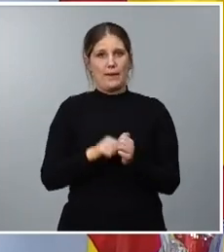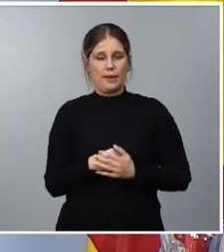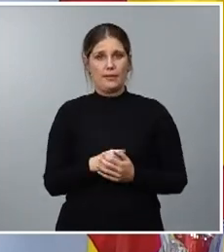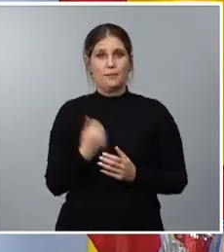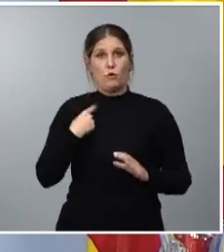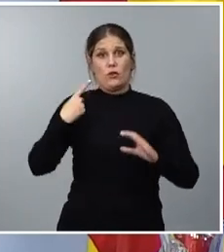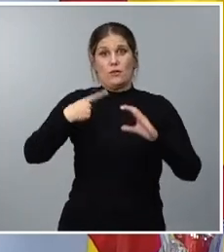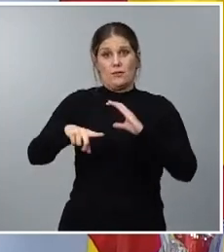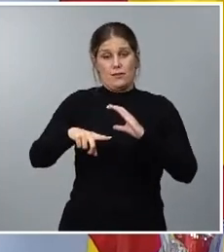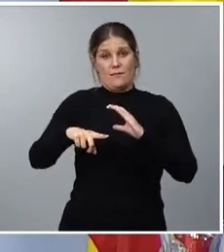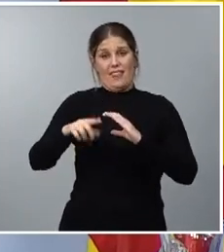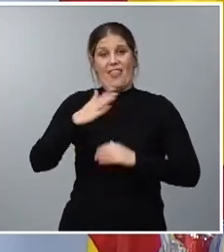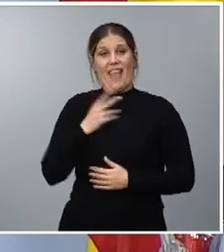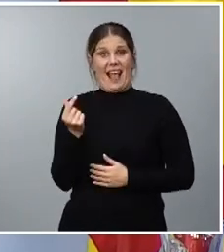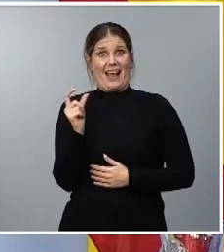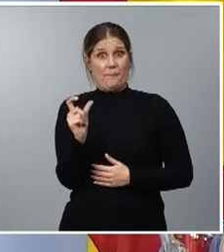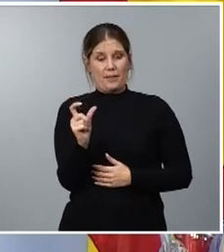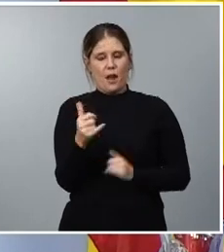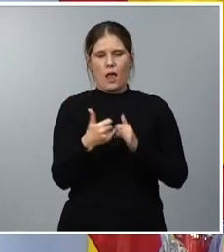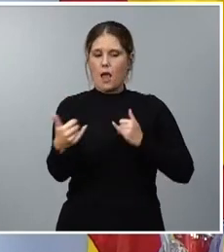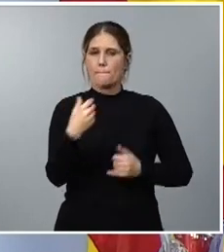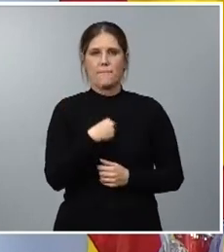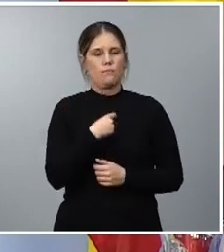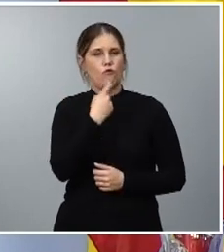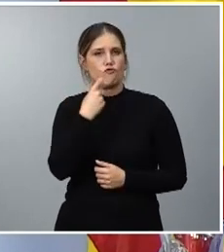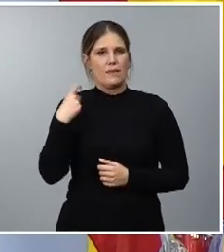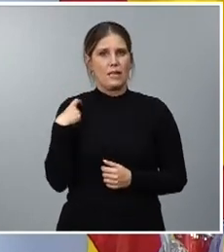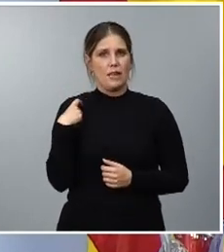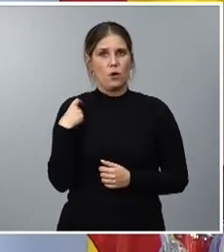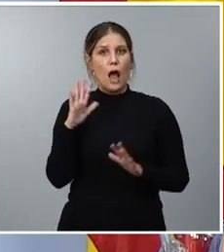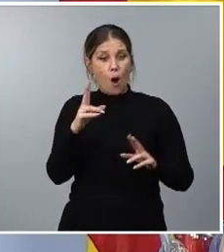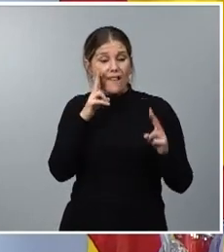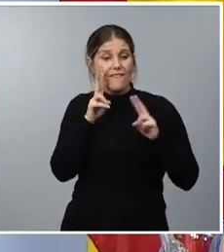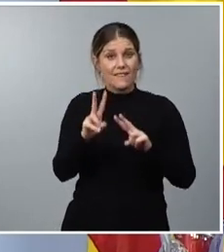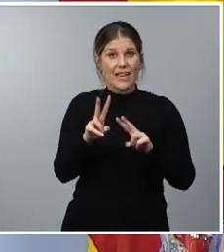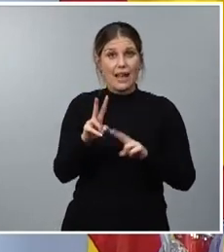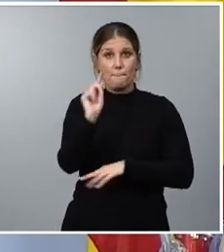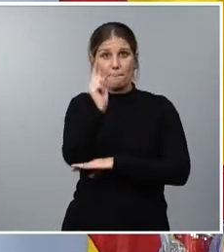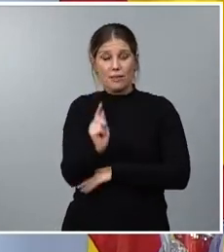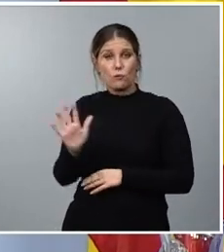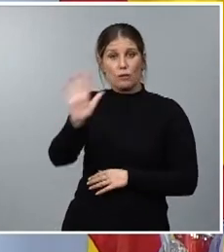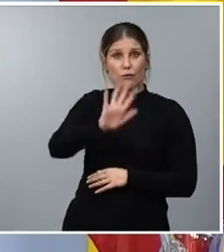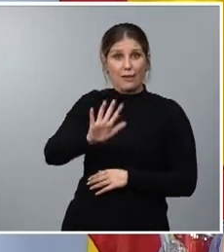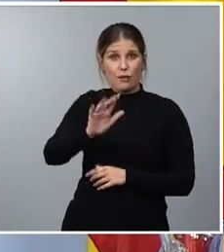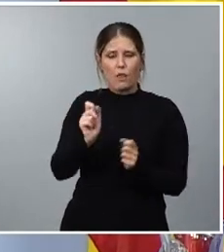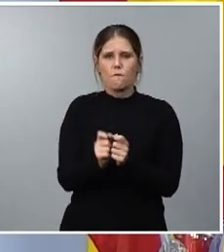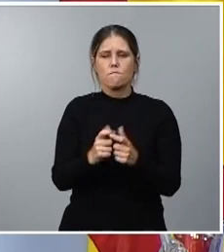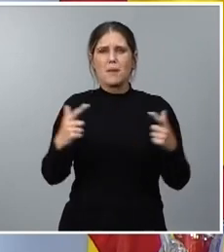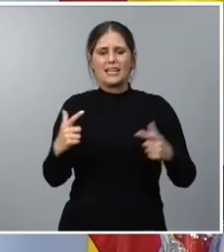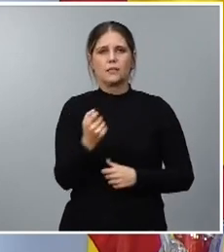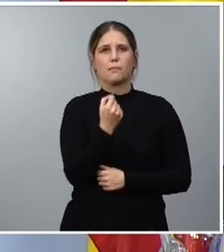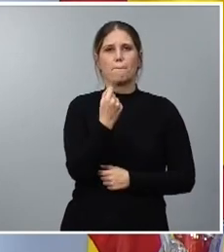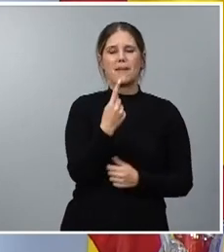capital se mantiene en línea con el año pasado aunque si nos fijamos en el presupuesto nacional se incrementa en 1